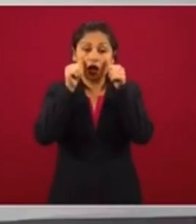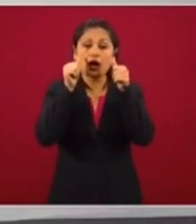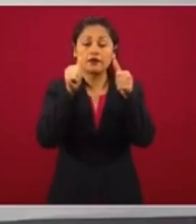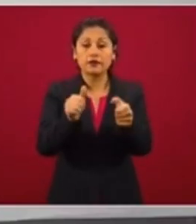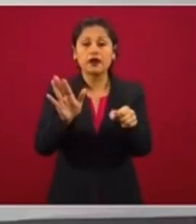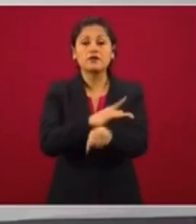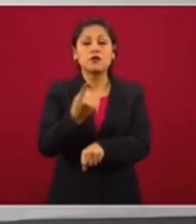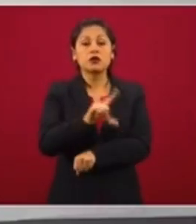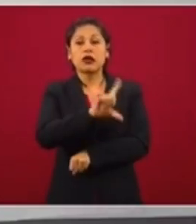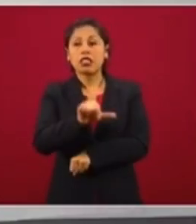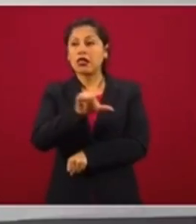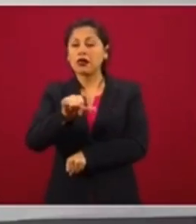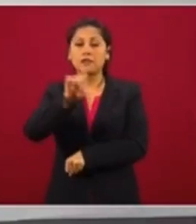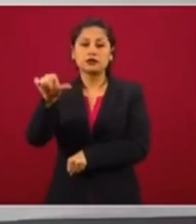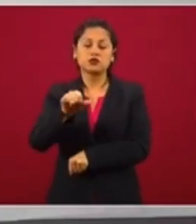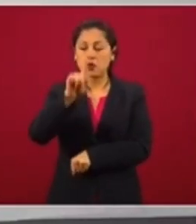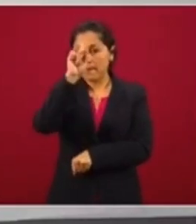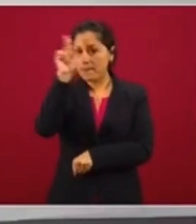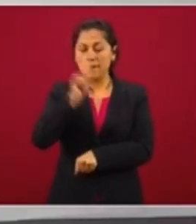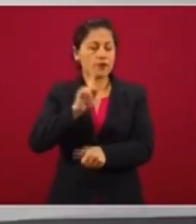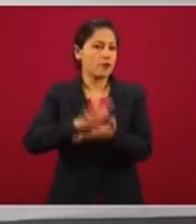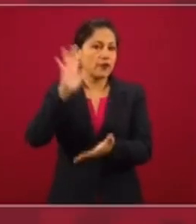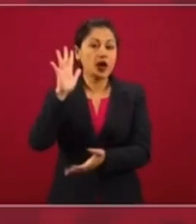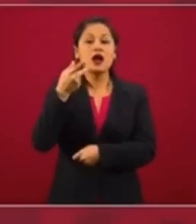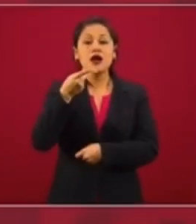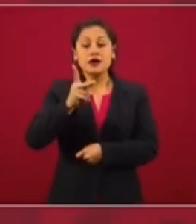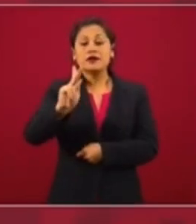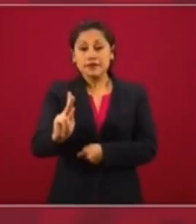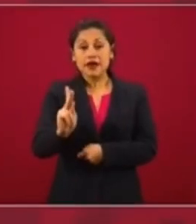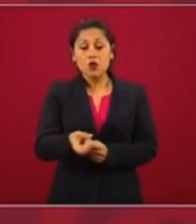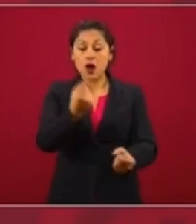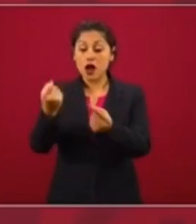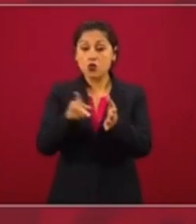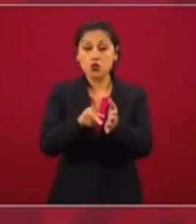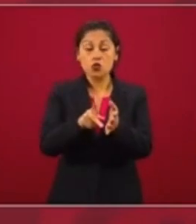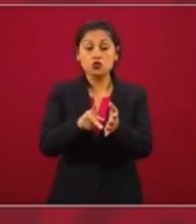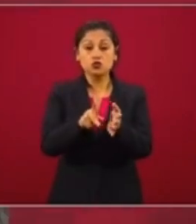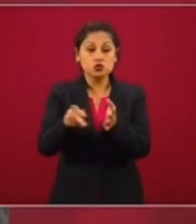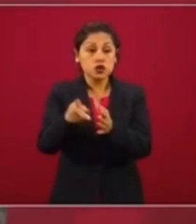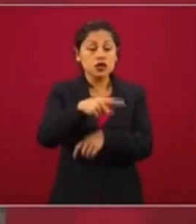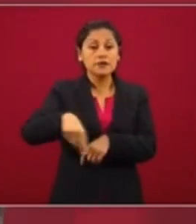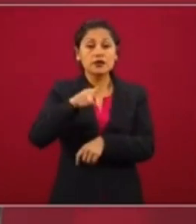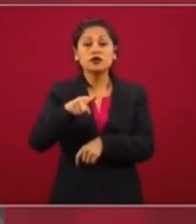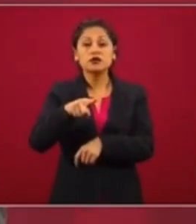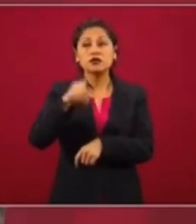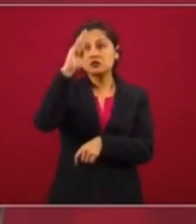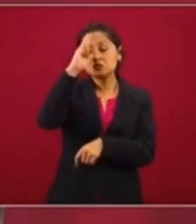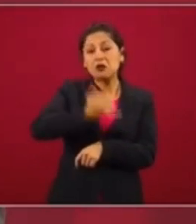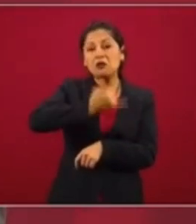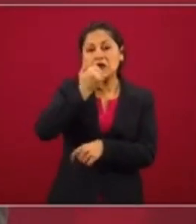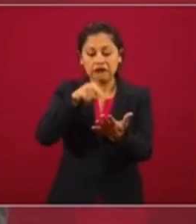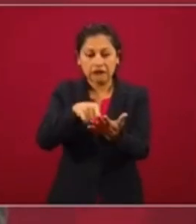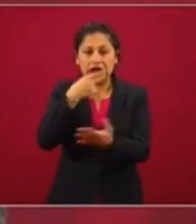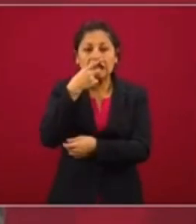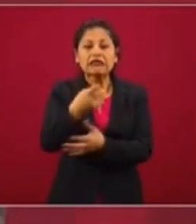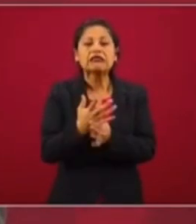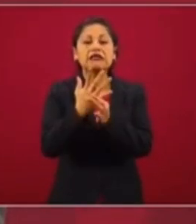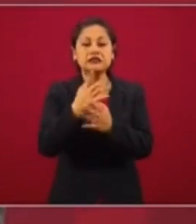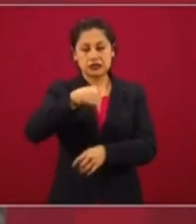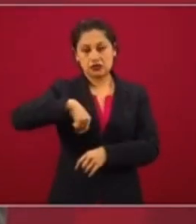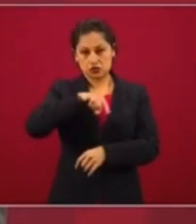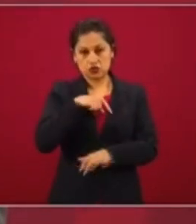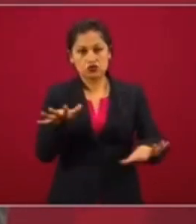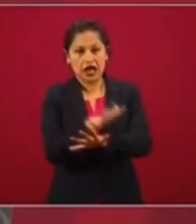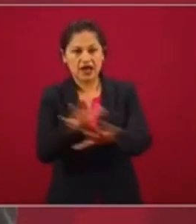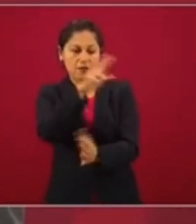No lo entendieron así algunos medios y manejaron de que íbamos a cambiar las reglas y de que